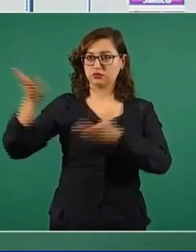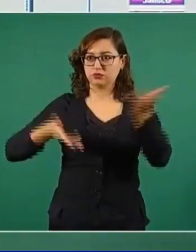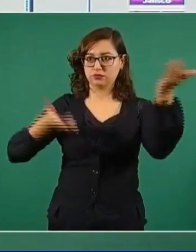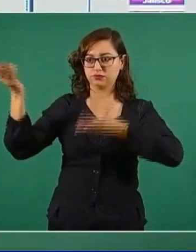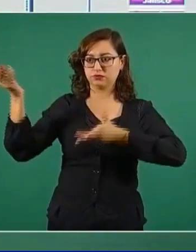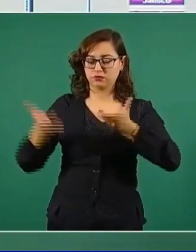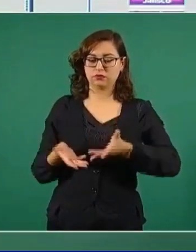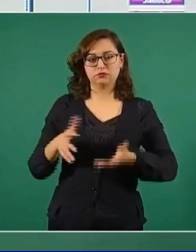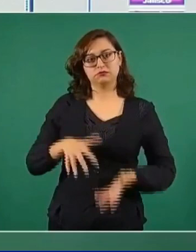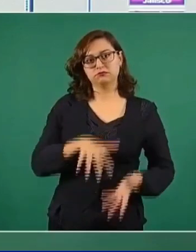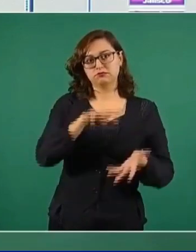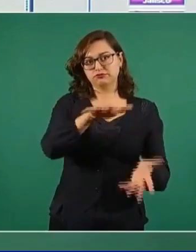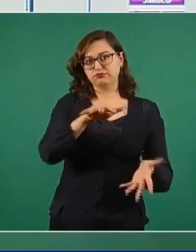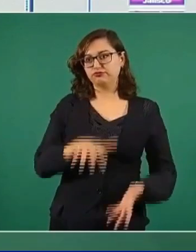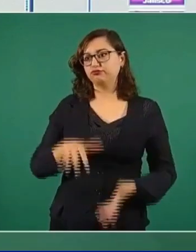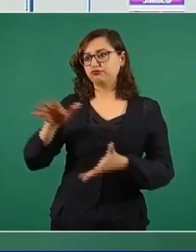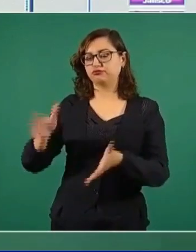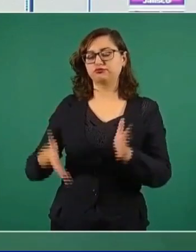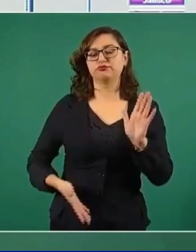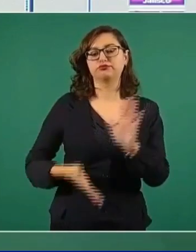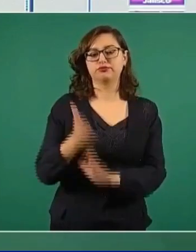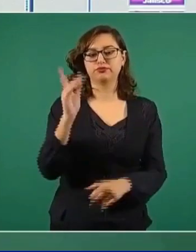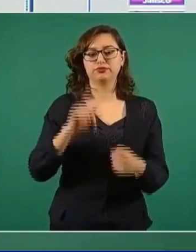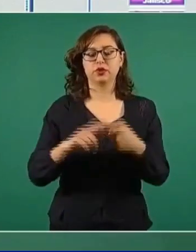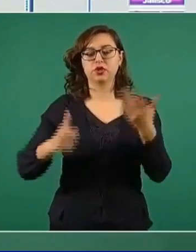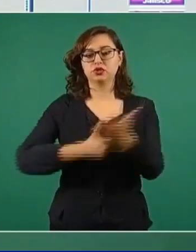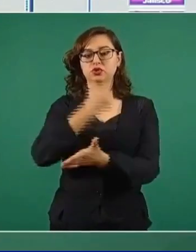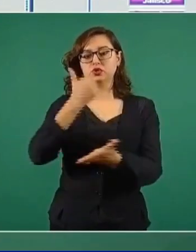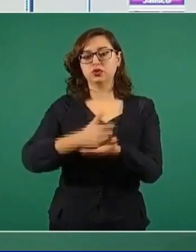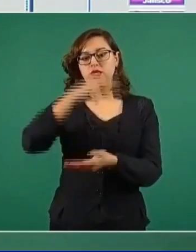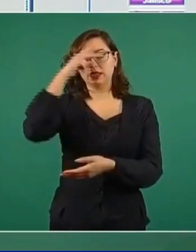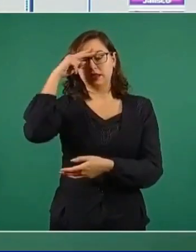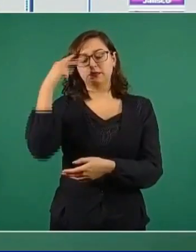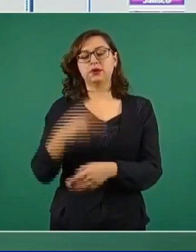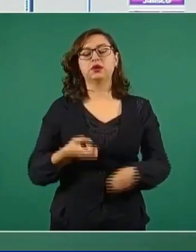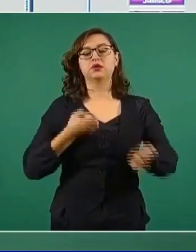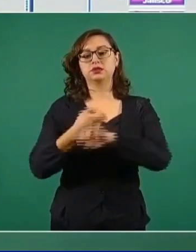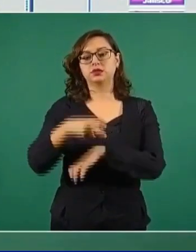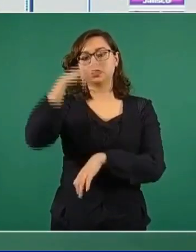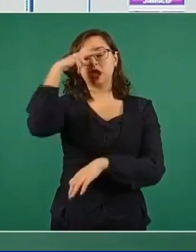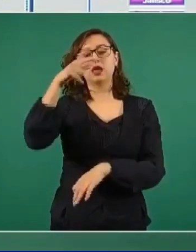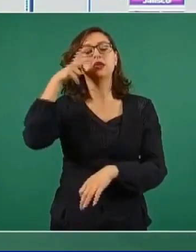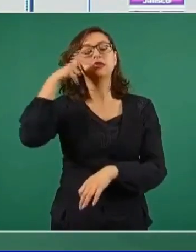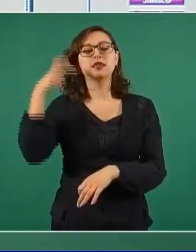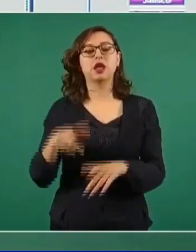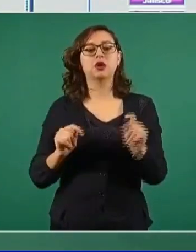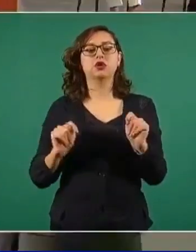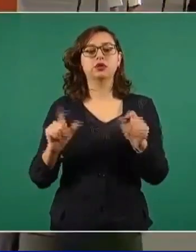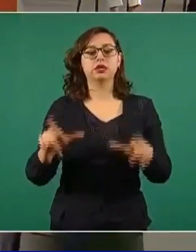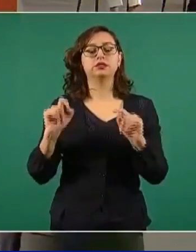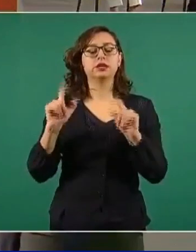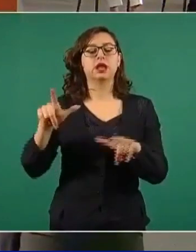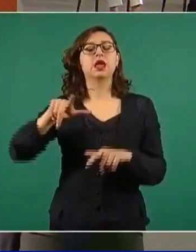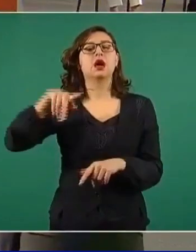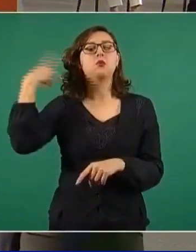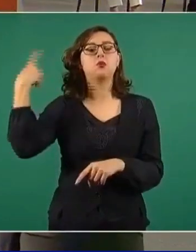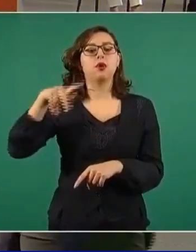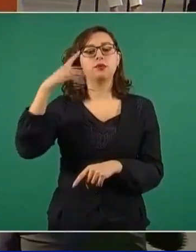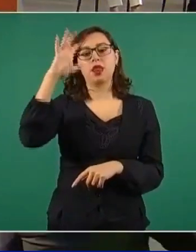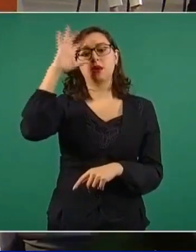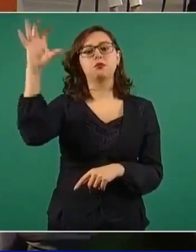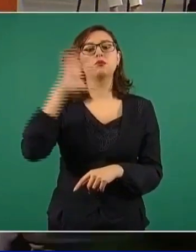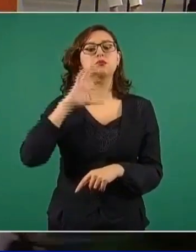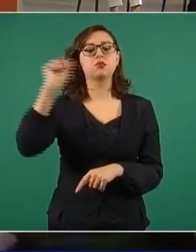fue Ciudad de México, Estado de México, Hidalgo, Tlaxcala, Puebla, Morelos y Querétaro.